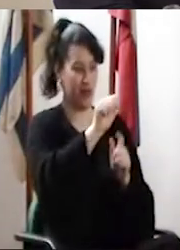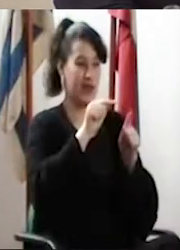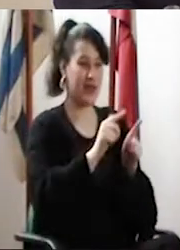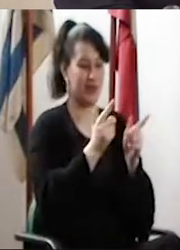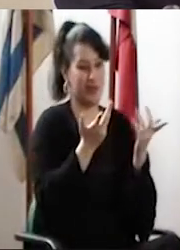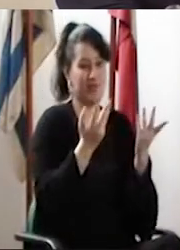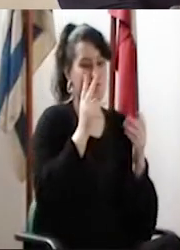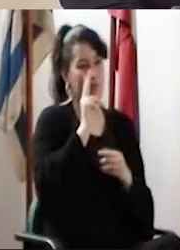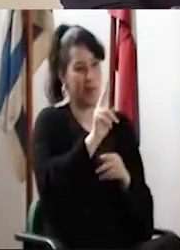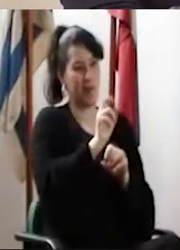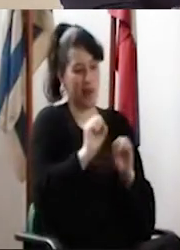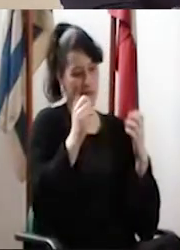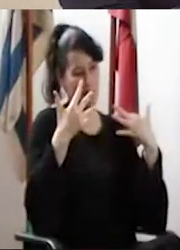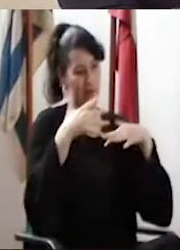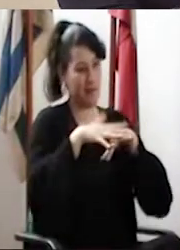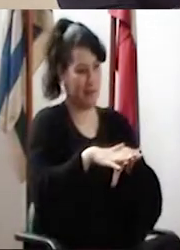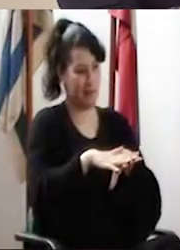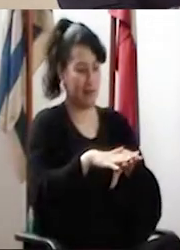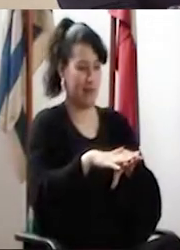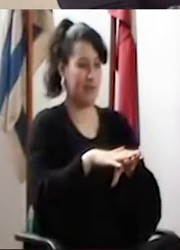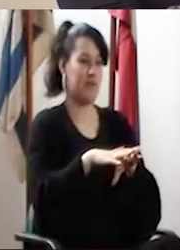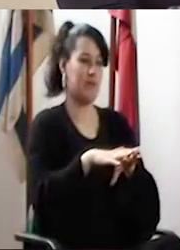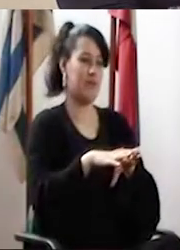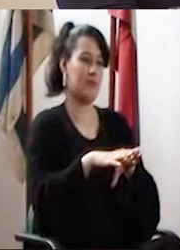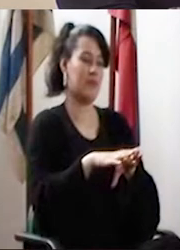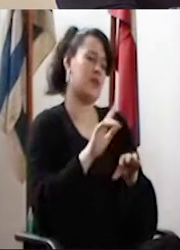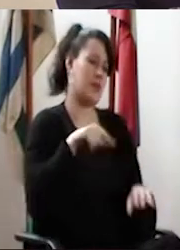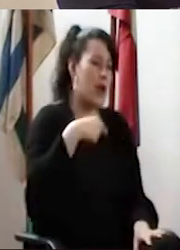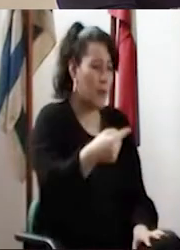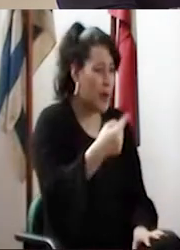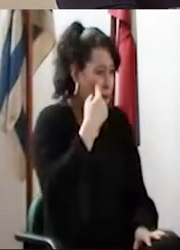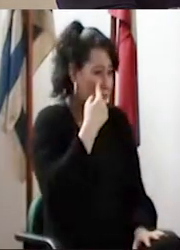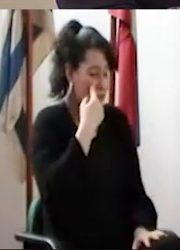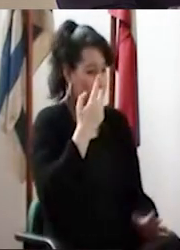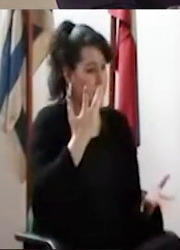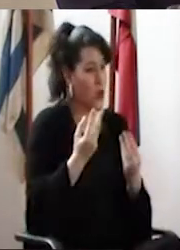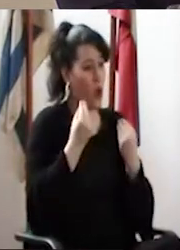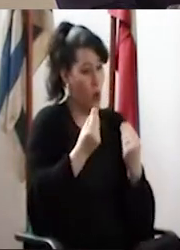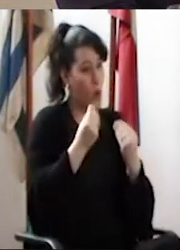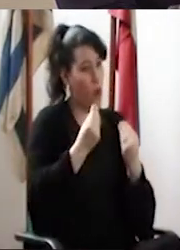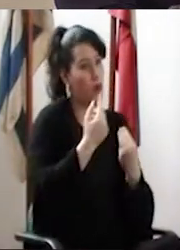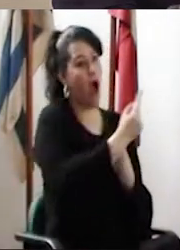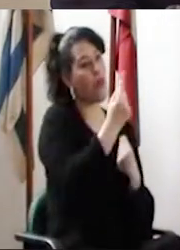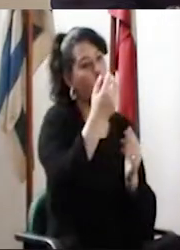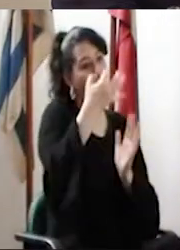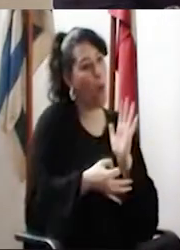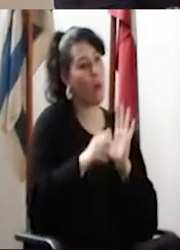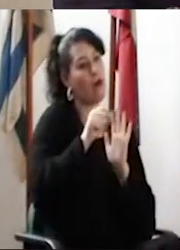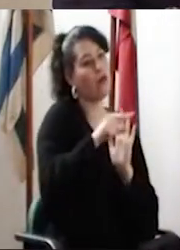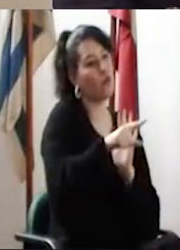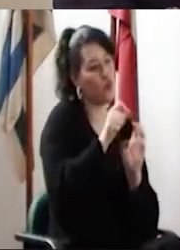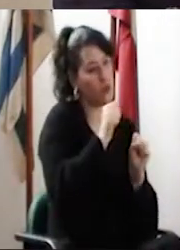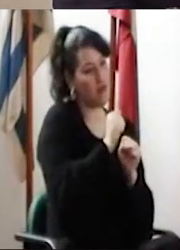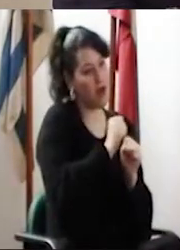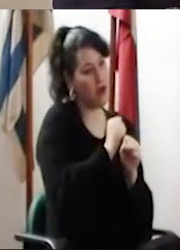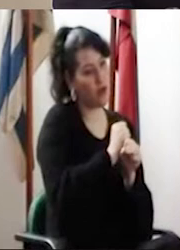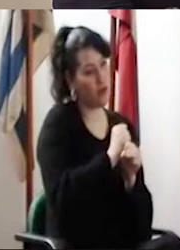que veíamos inicialmente que podían ser transversales en este momento. Después habrá que adecuar cómo cumplen las otras funciones